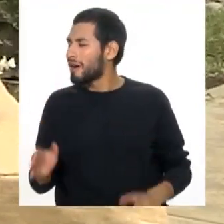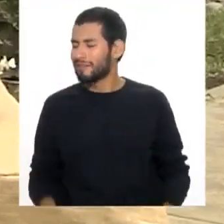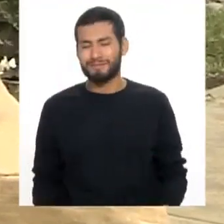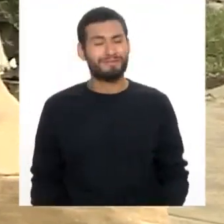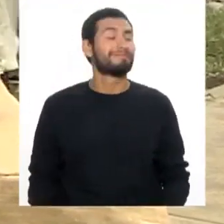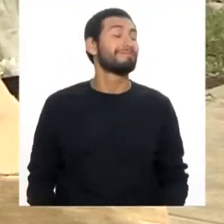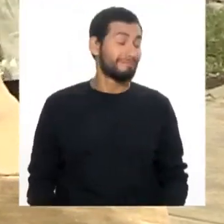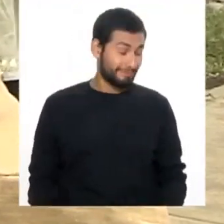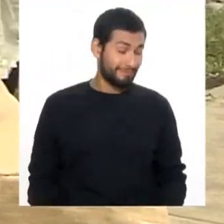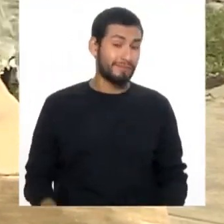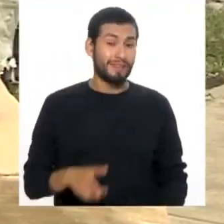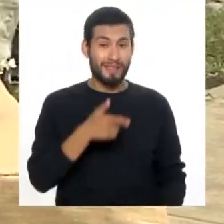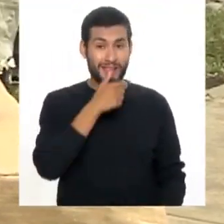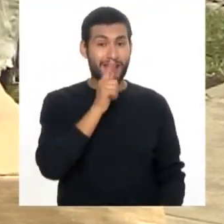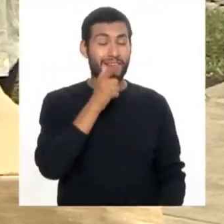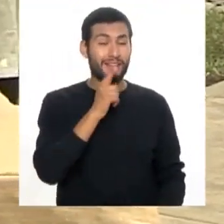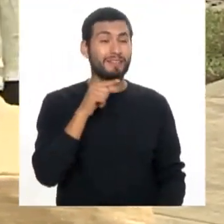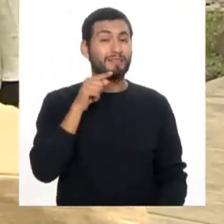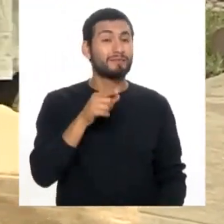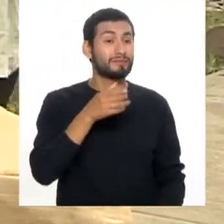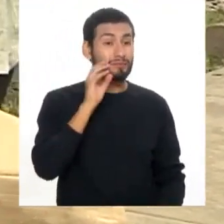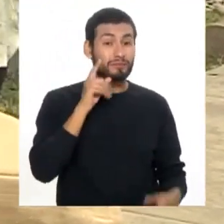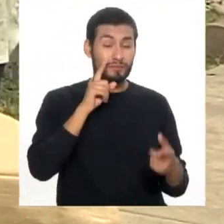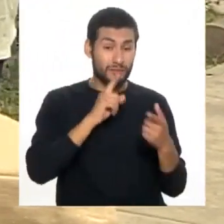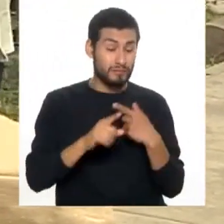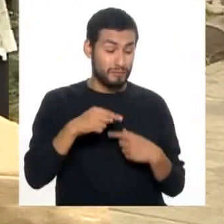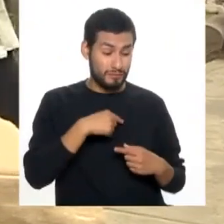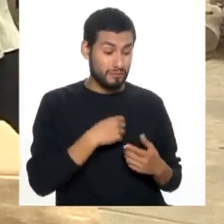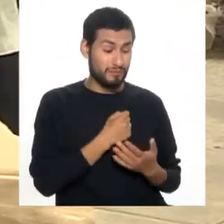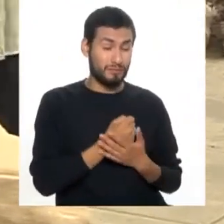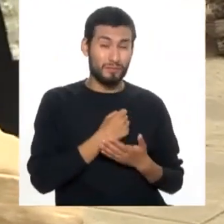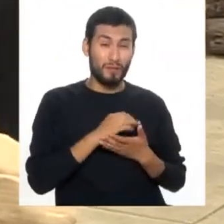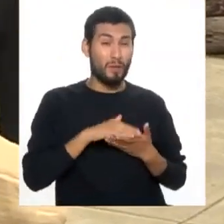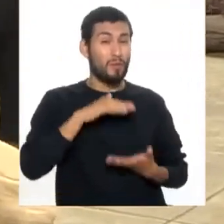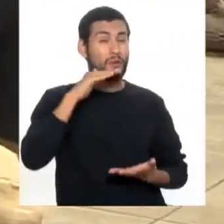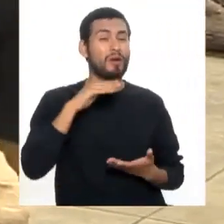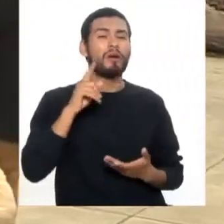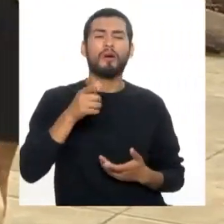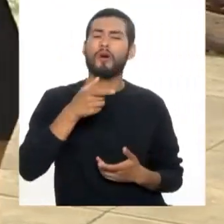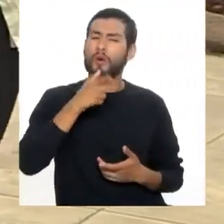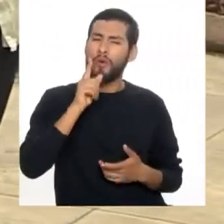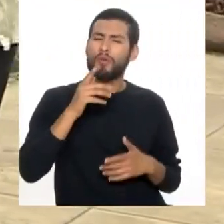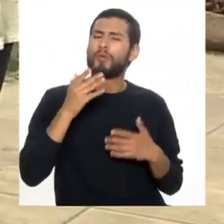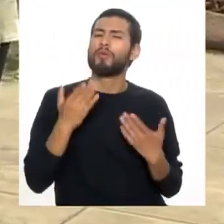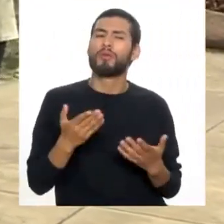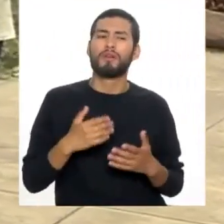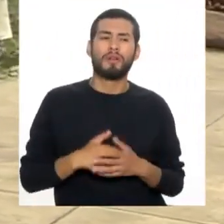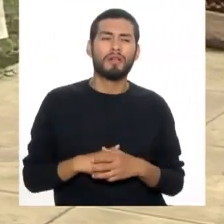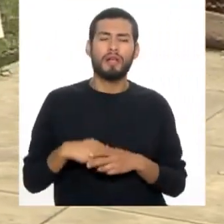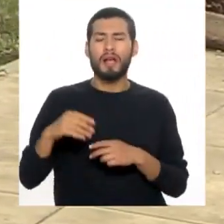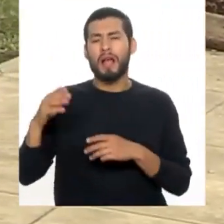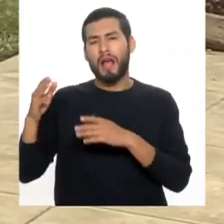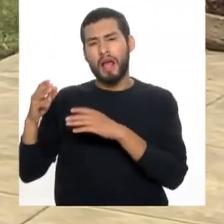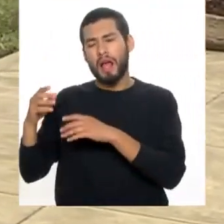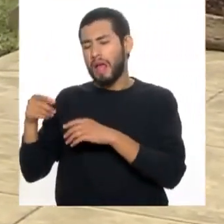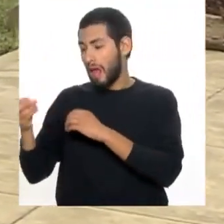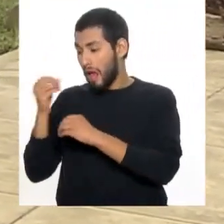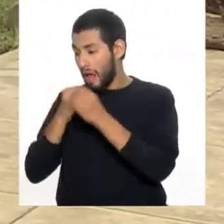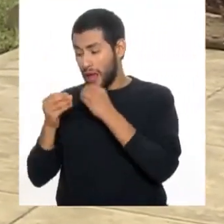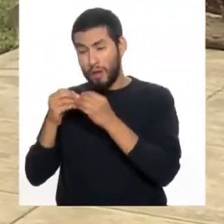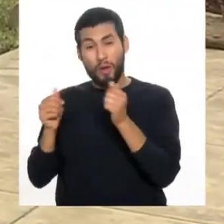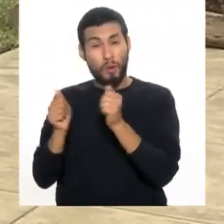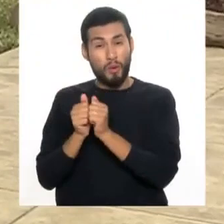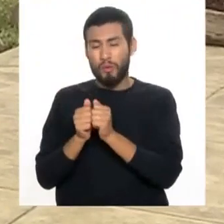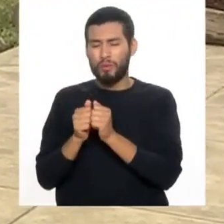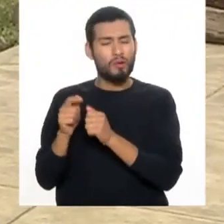supuesto, el agua debes de consumirla, pero si ya tienes presión arterial elevada, es mejor consumirla, digamos, separada de los alimentos.